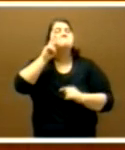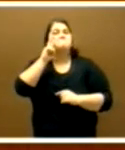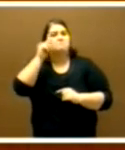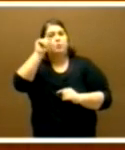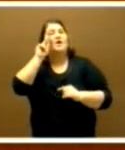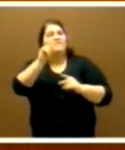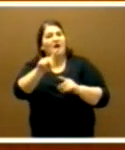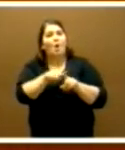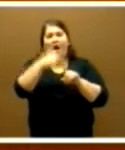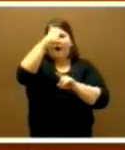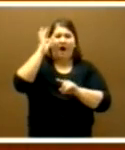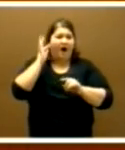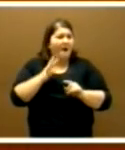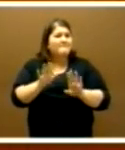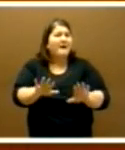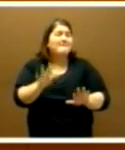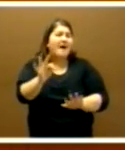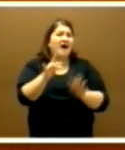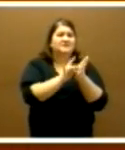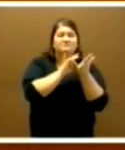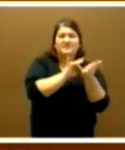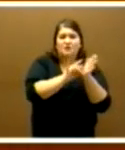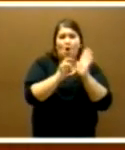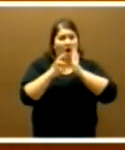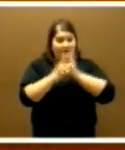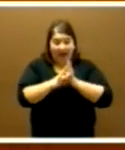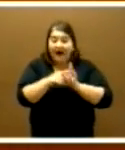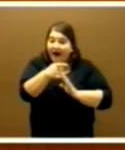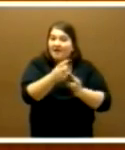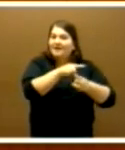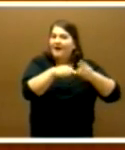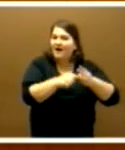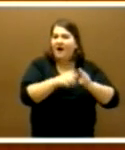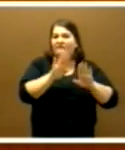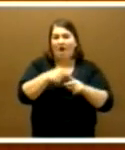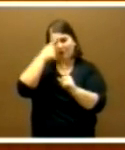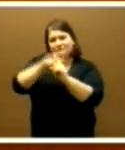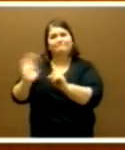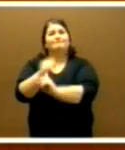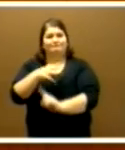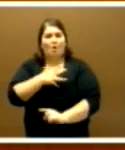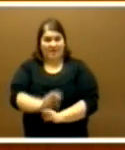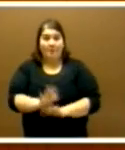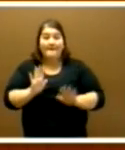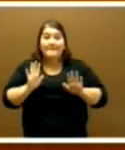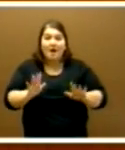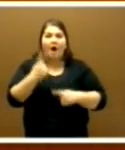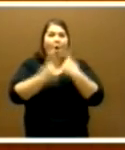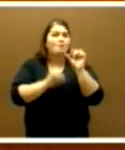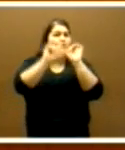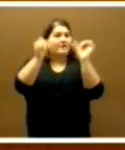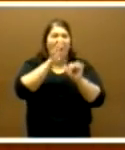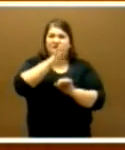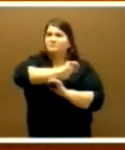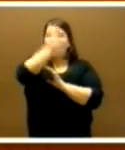apoyada en unos servicios públicos de calidad es una de las claves para la consecución de este objetivo. No en vano, hay modelos en el